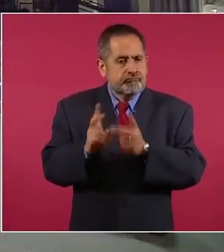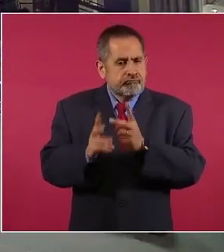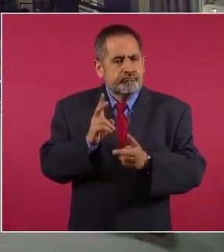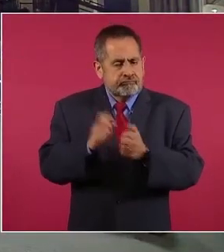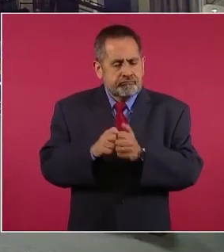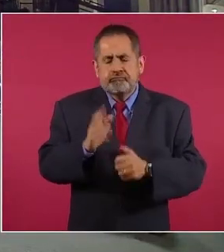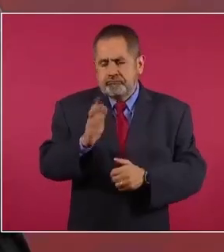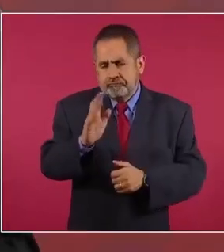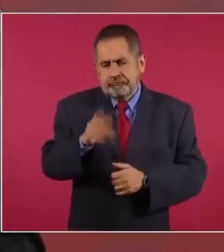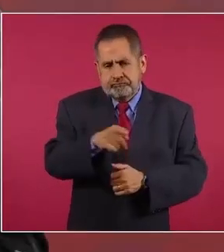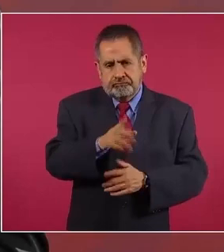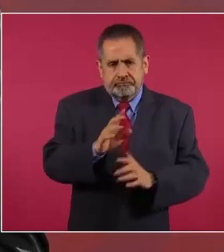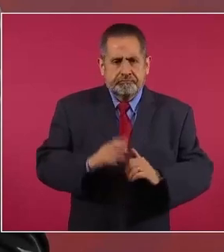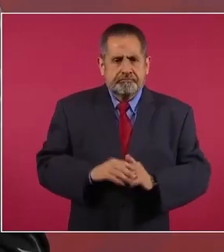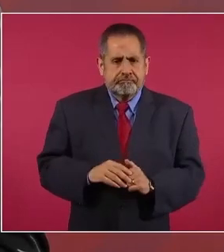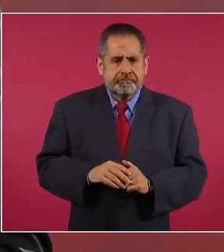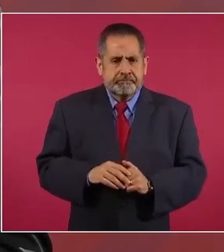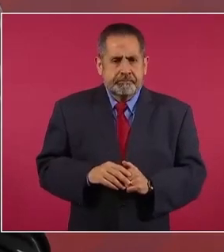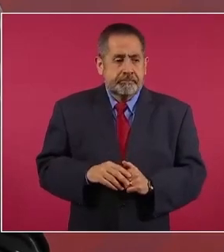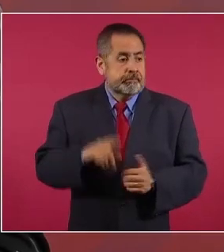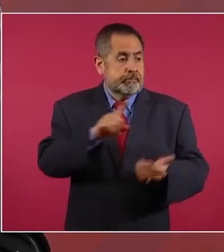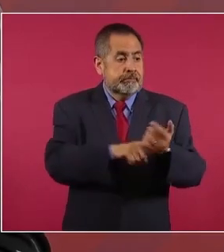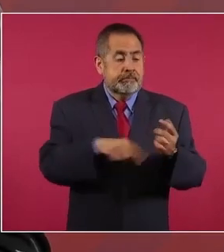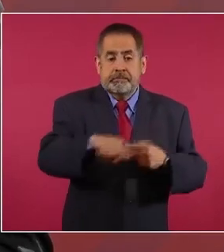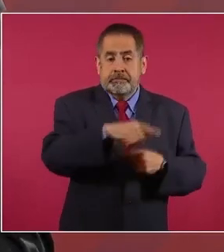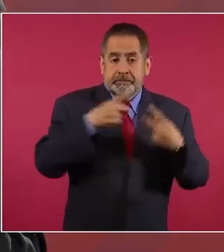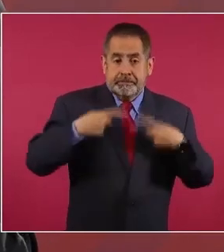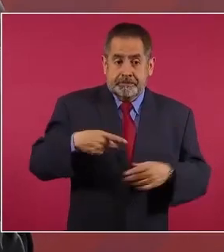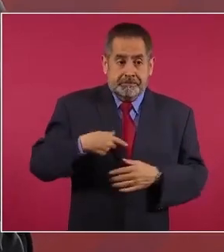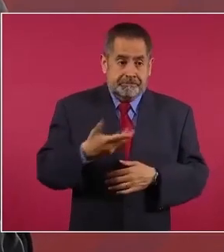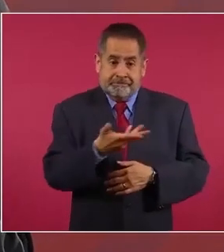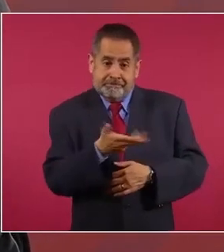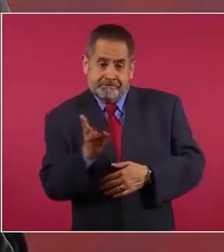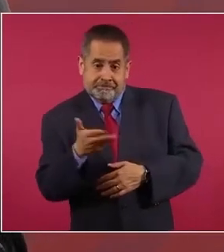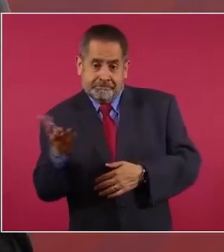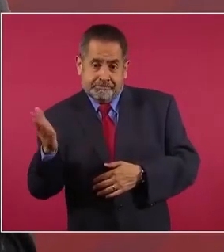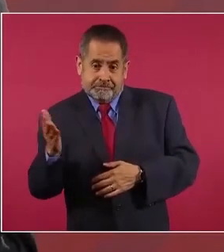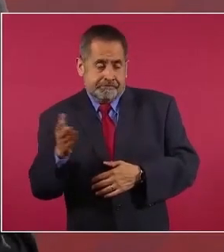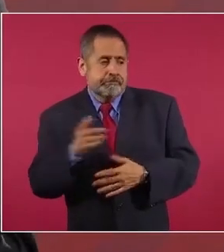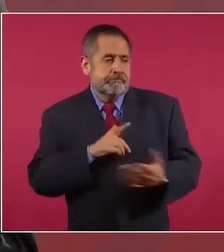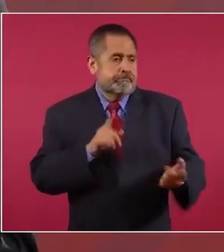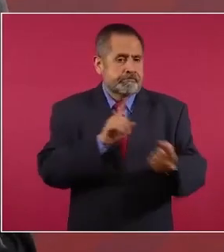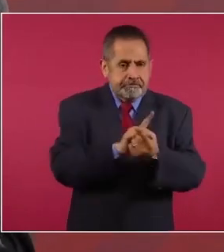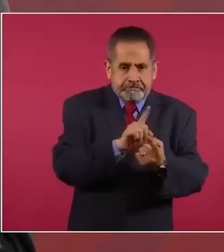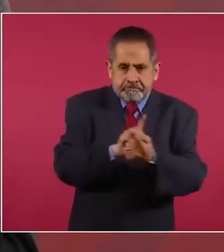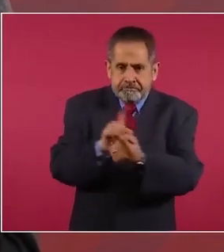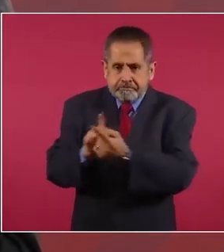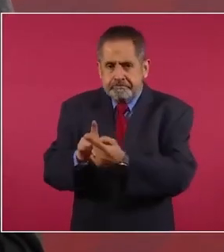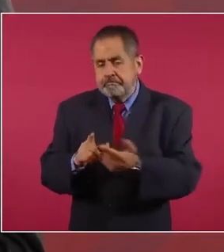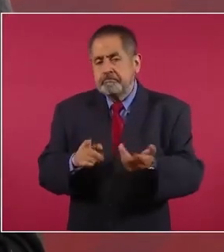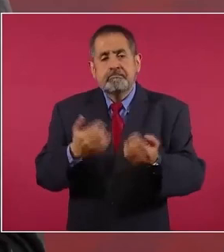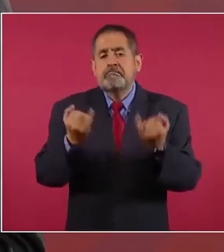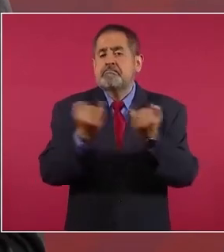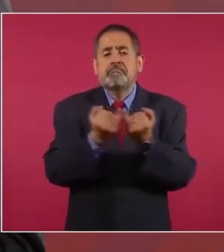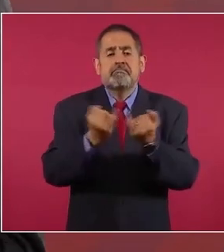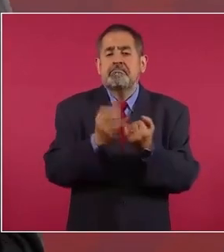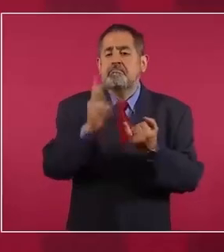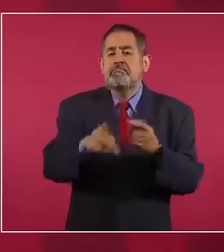despedidos de mexicana pero pues así despidieron